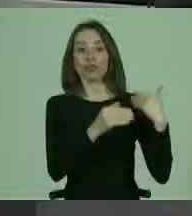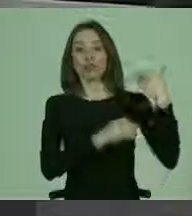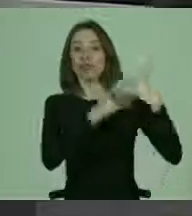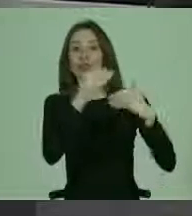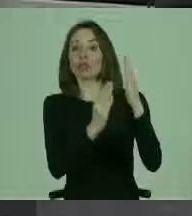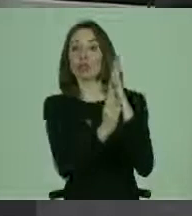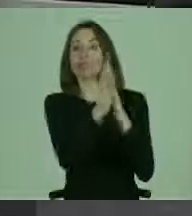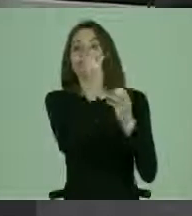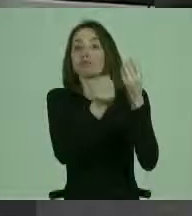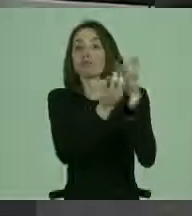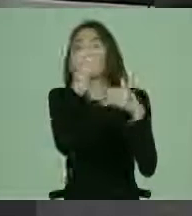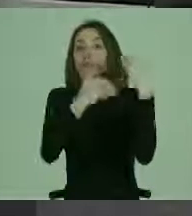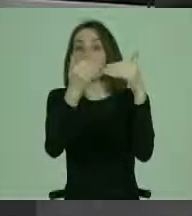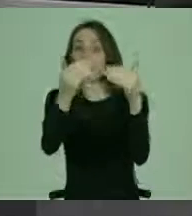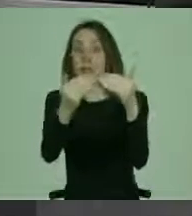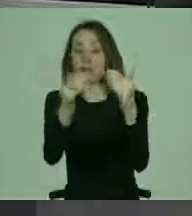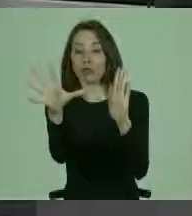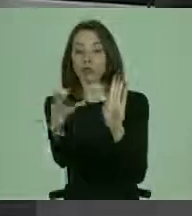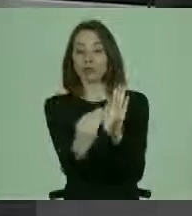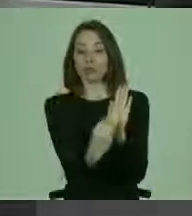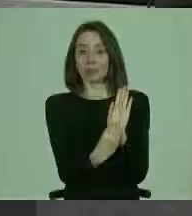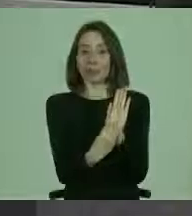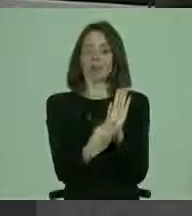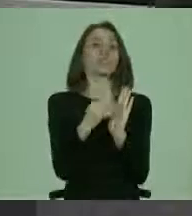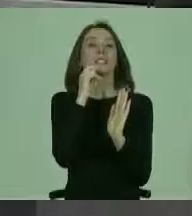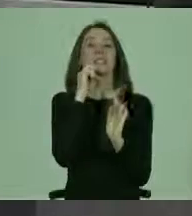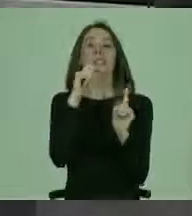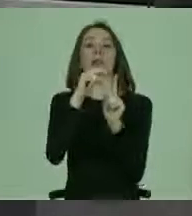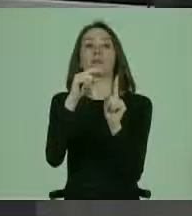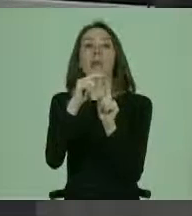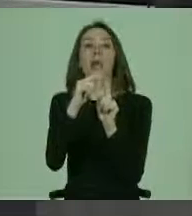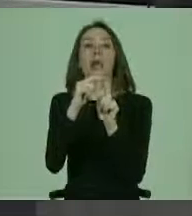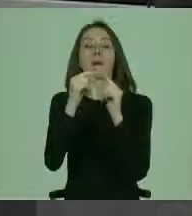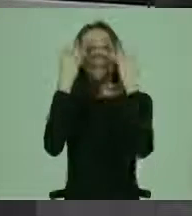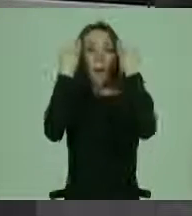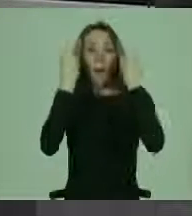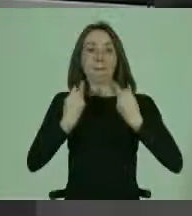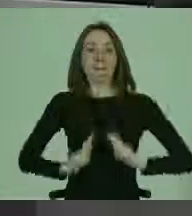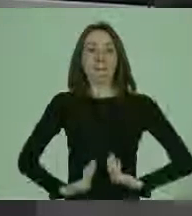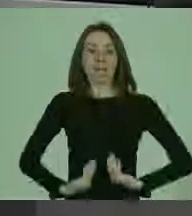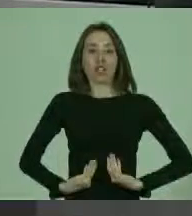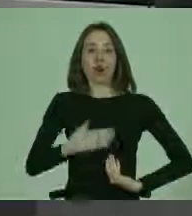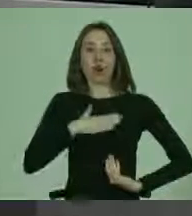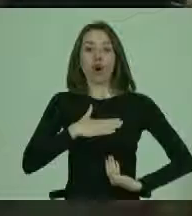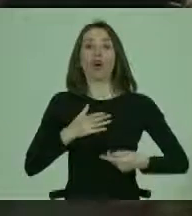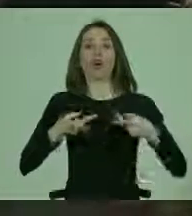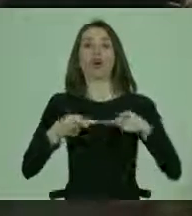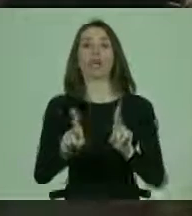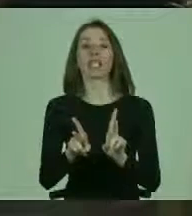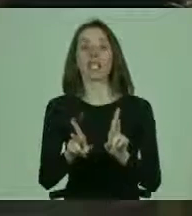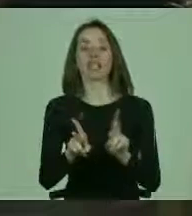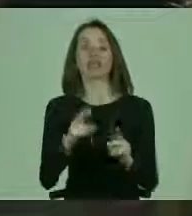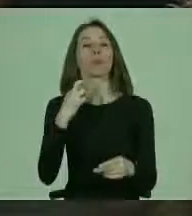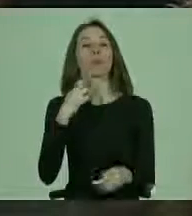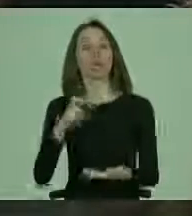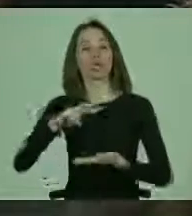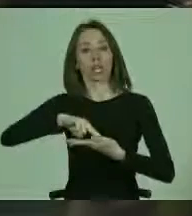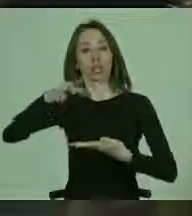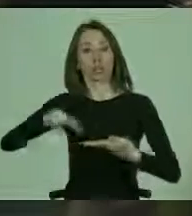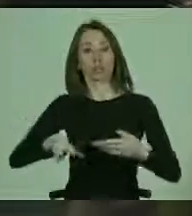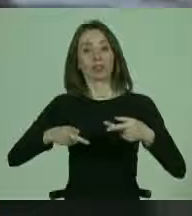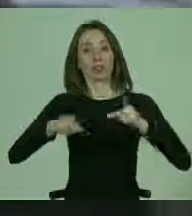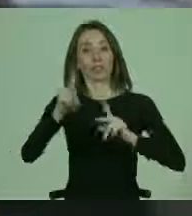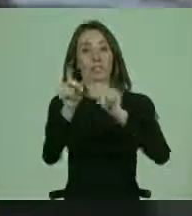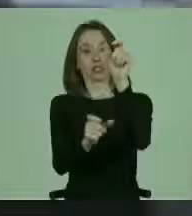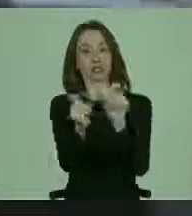debemos entonces hablar de este bioderecho. Y digo esto porque la Convención sobre los